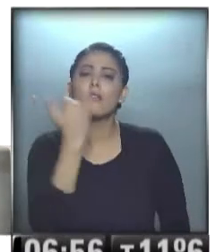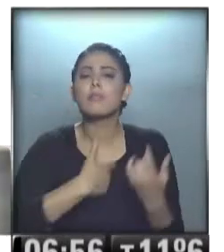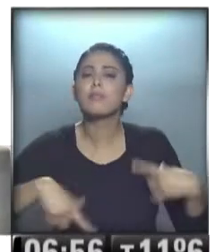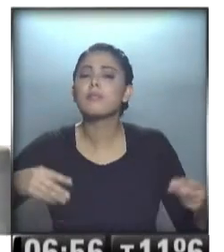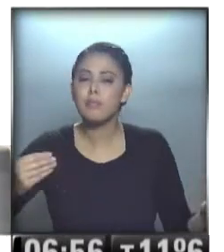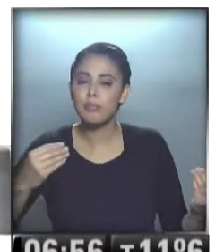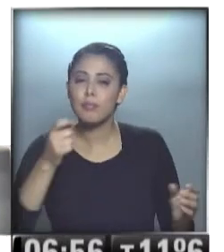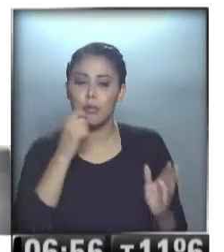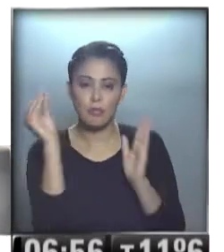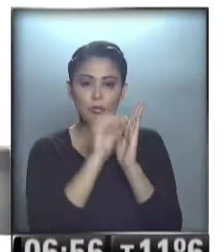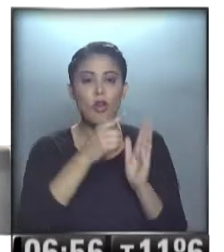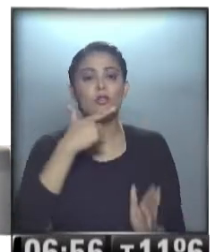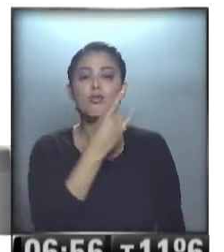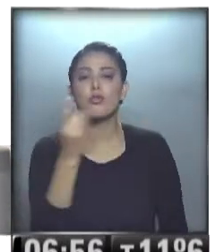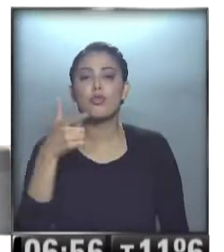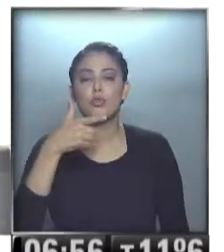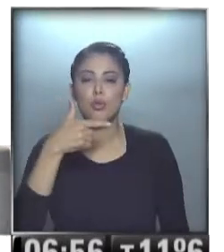¡Susy Pomar!